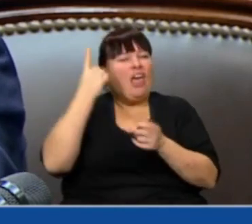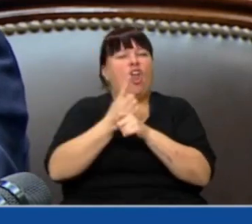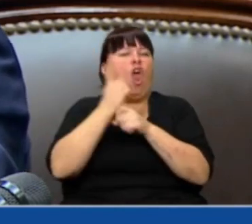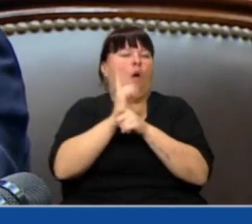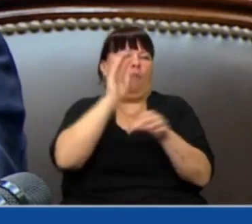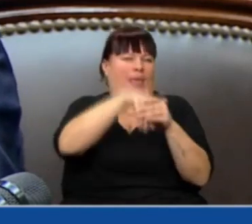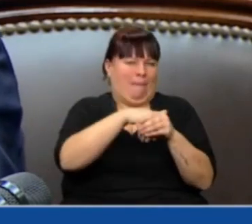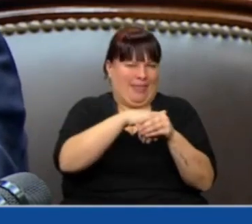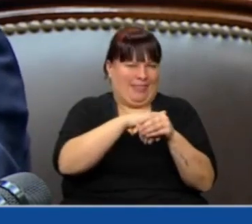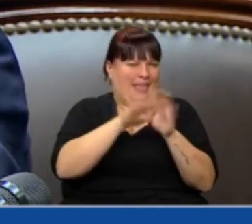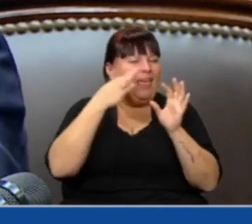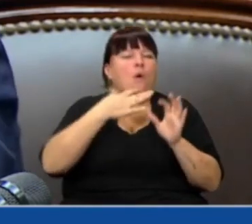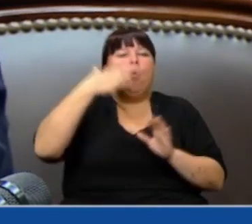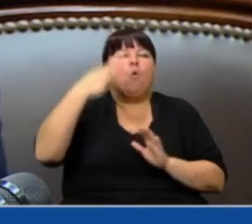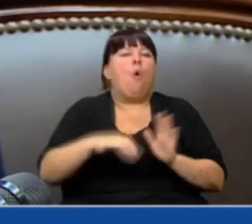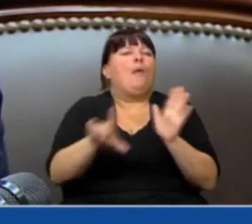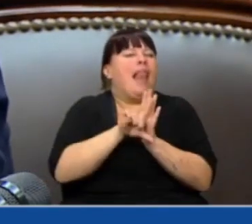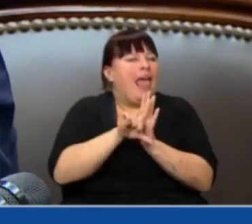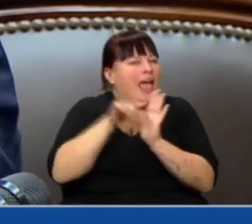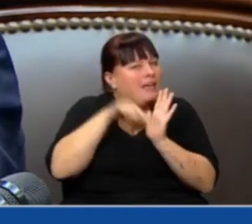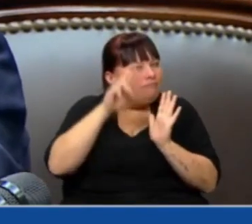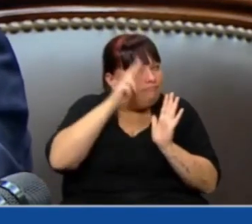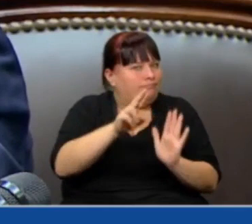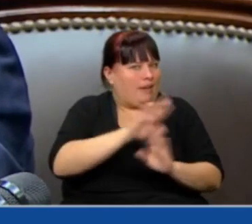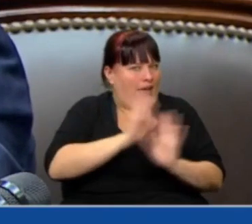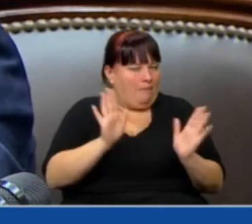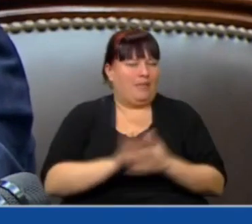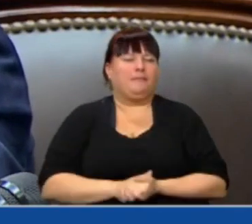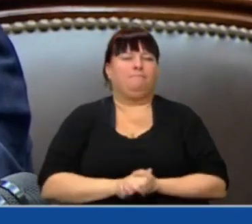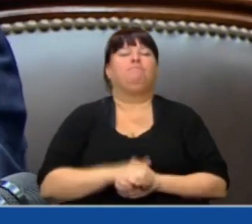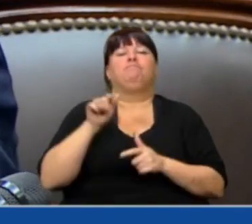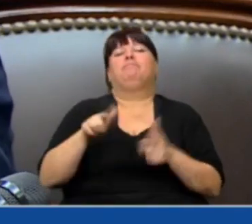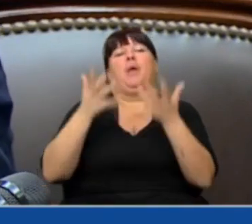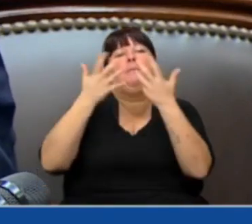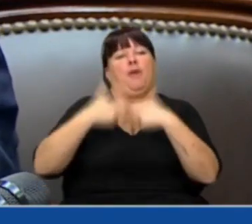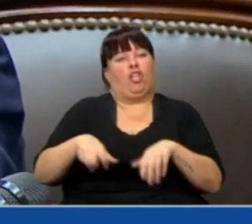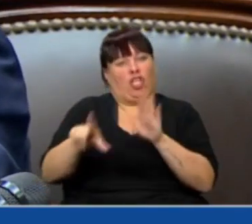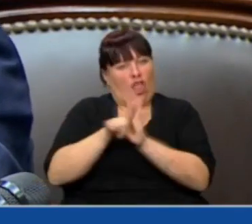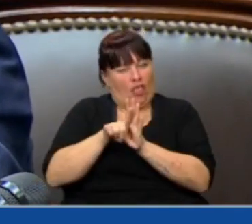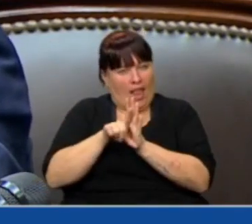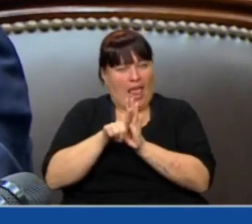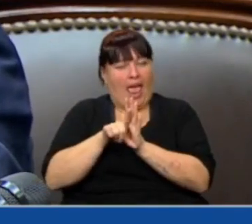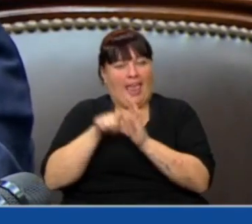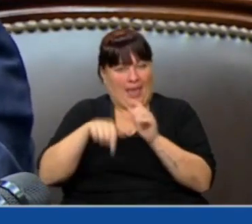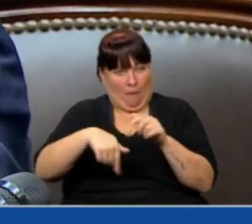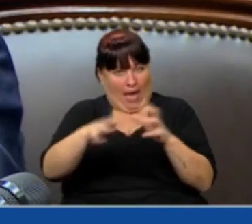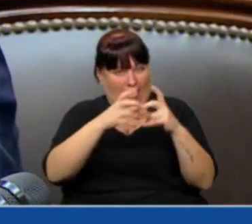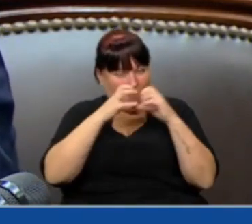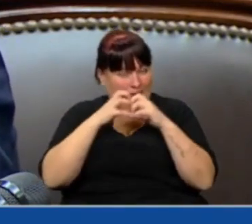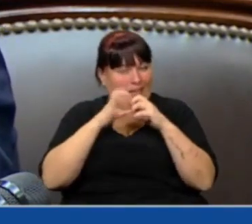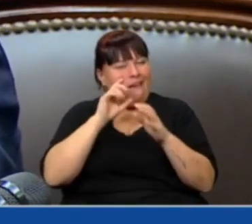actuar por fuera de lo que la ley les permite. Y en este caso, el proyecto de ley en discusión